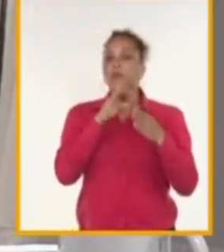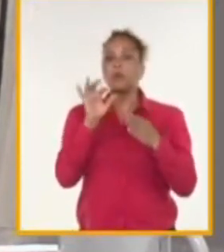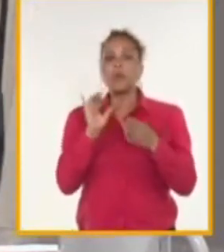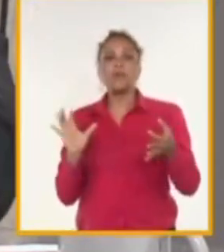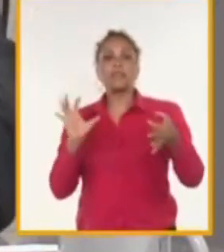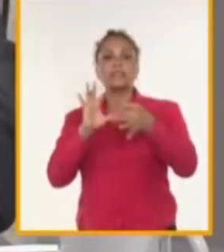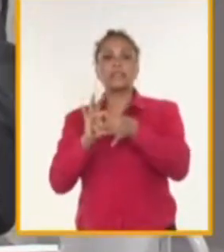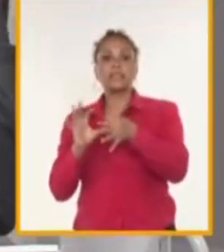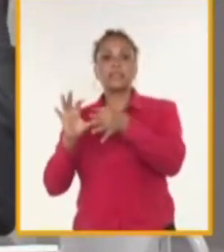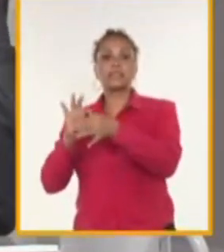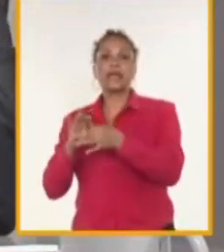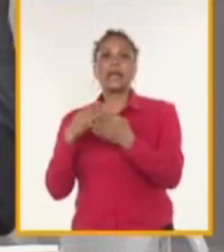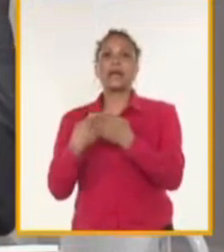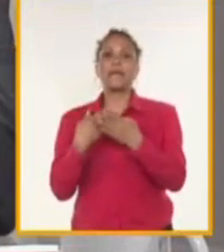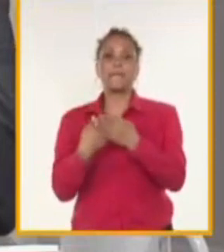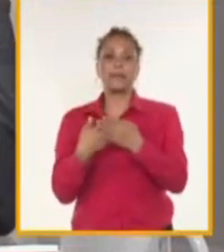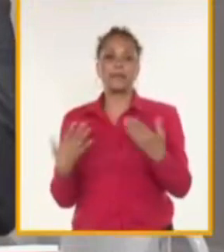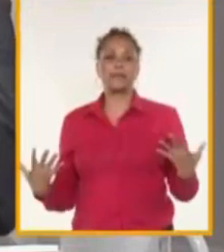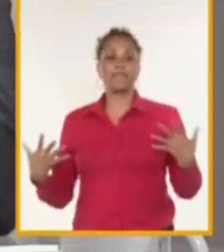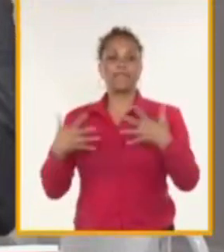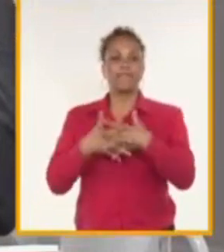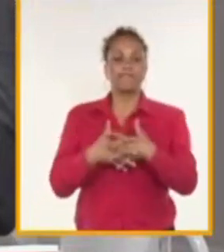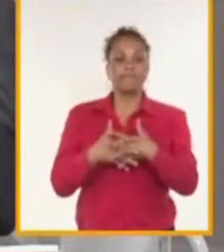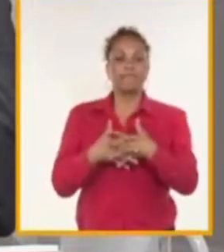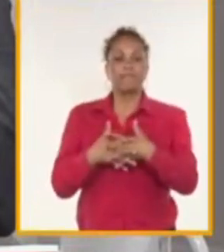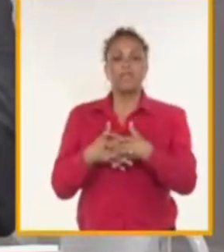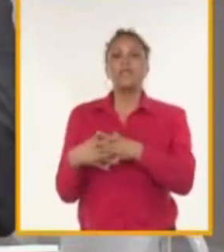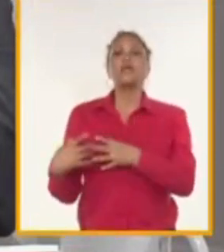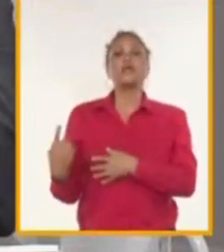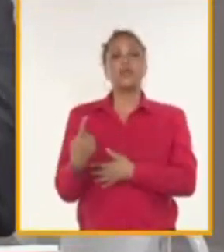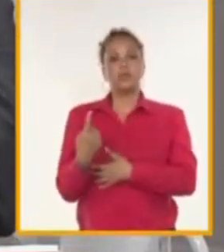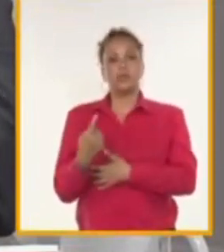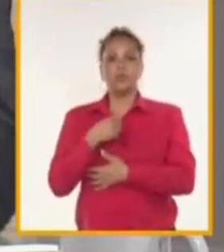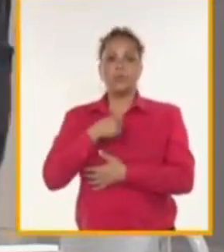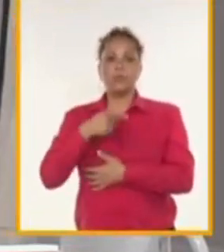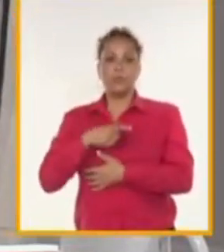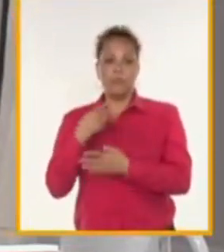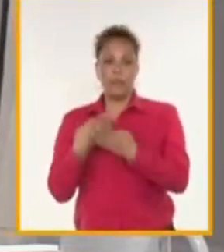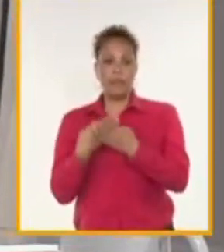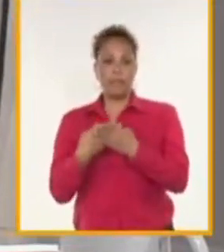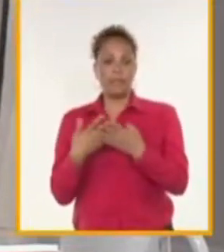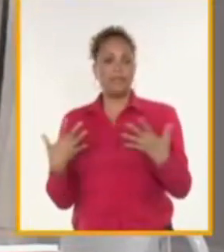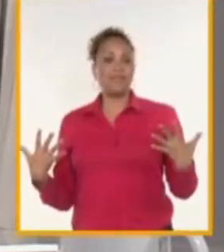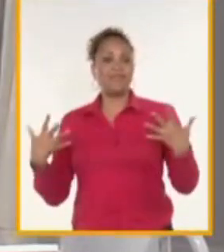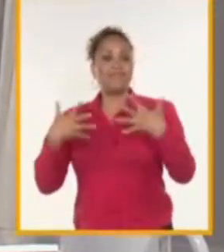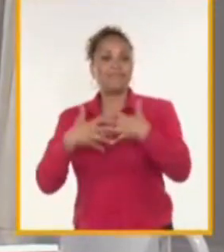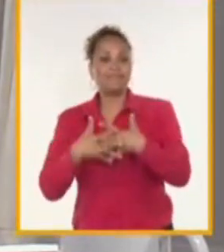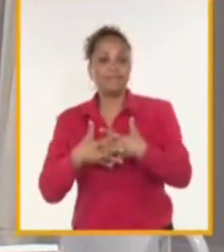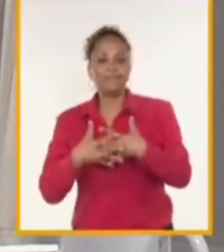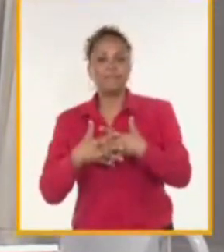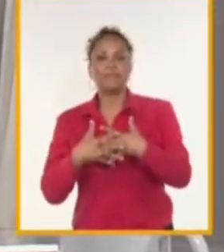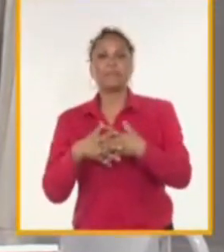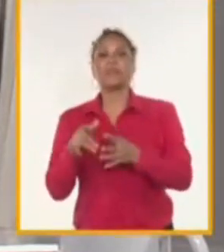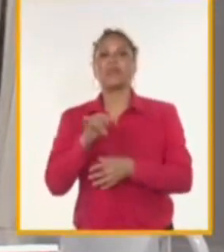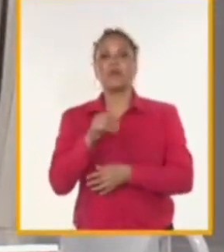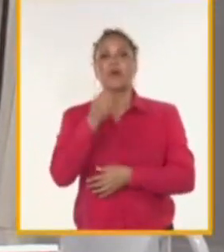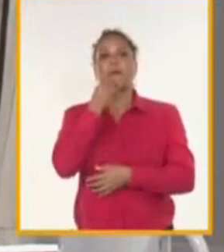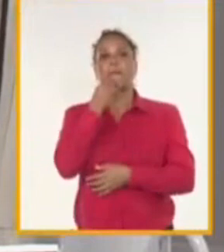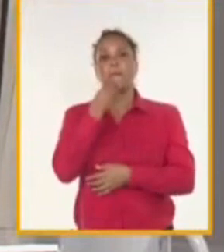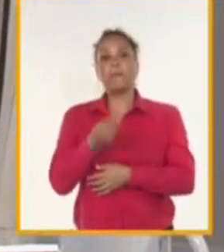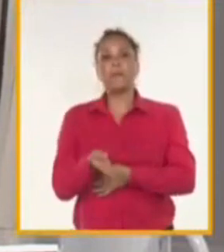empresas establecidas. Y nuestro objetivo también está en que esas empresas se acerquen también a adquirir